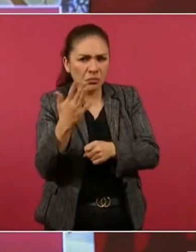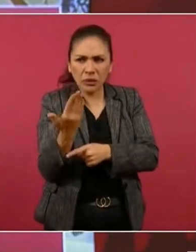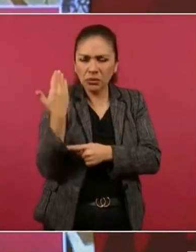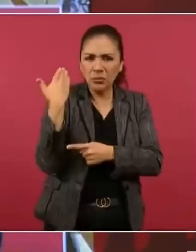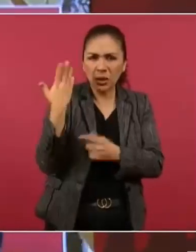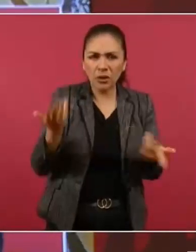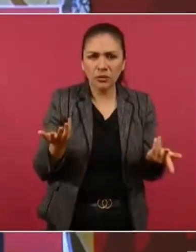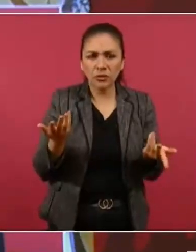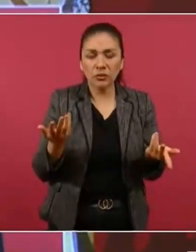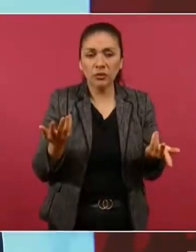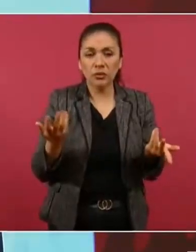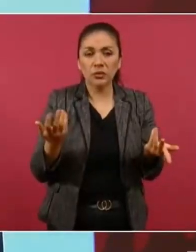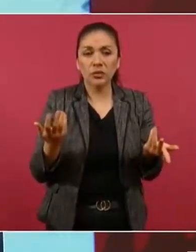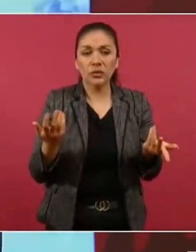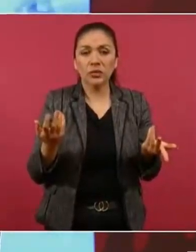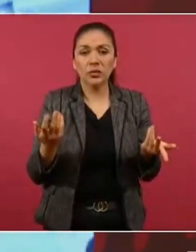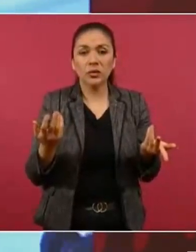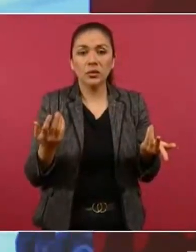también